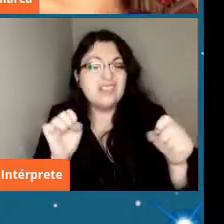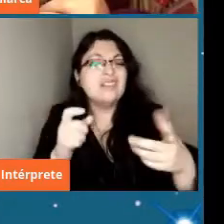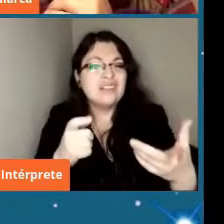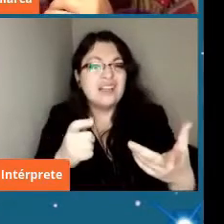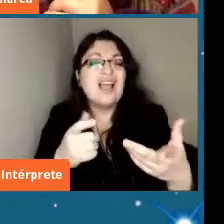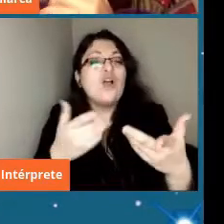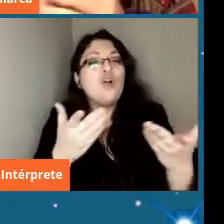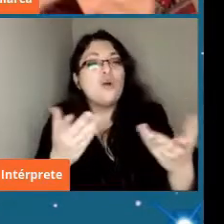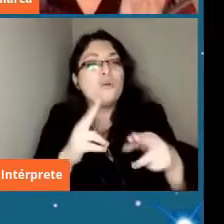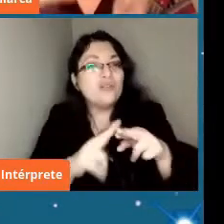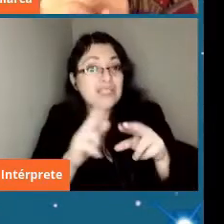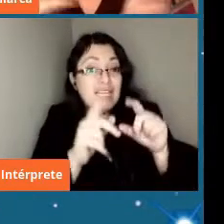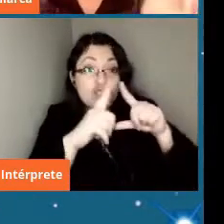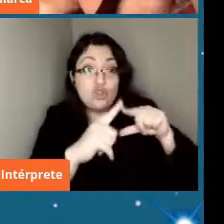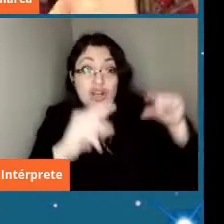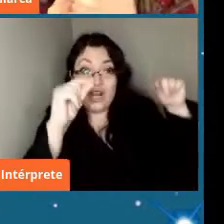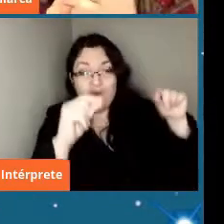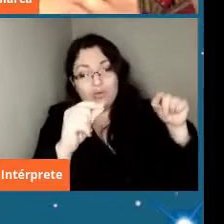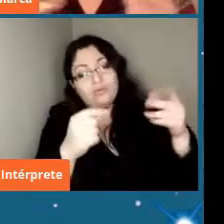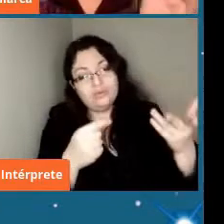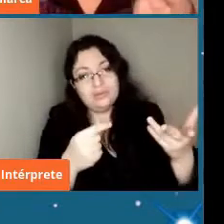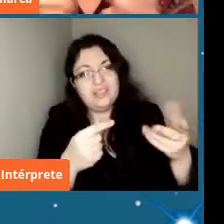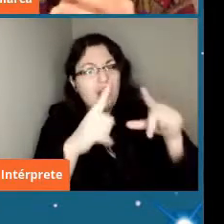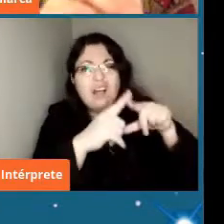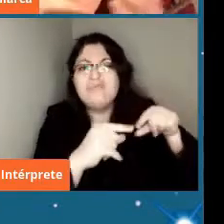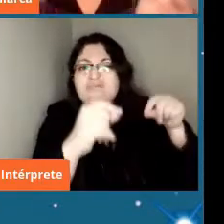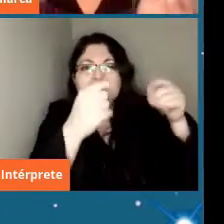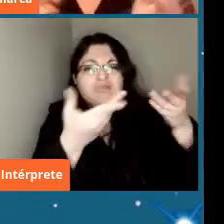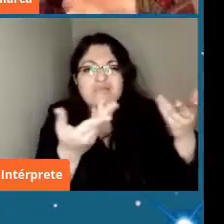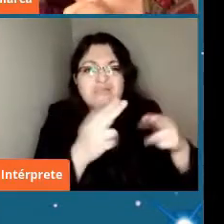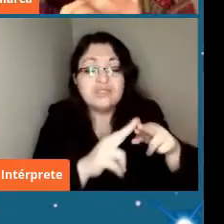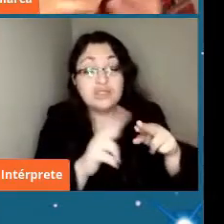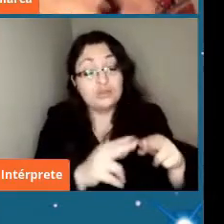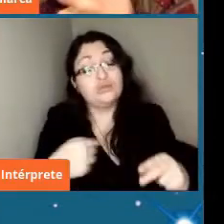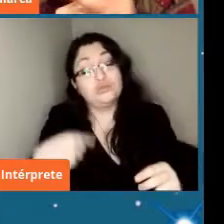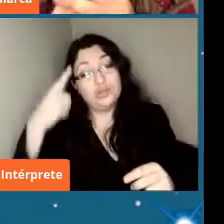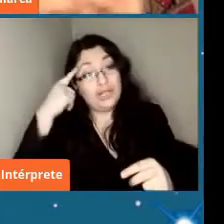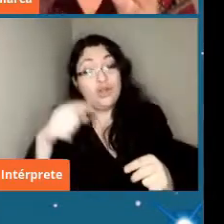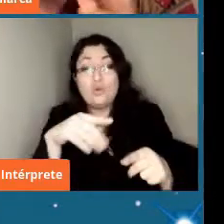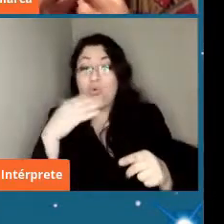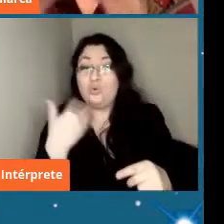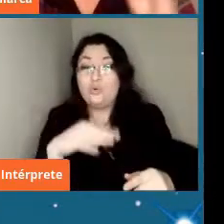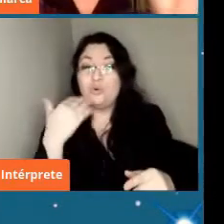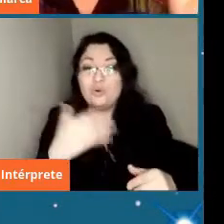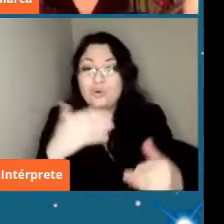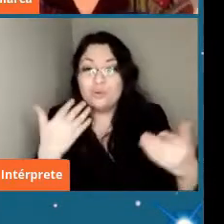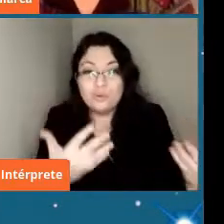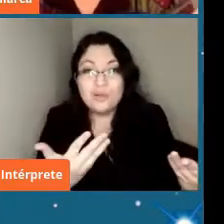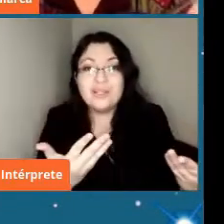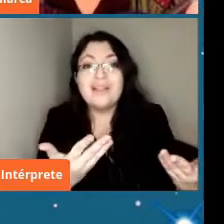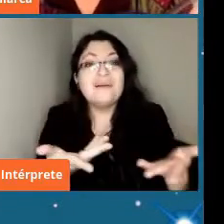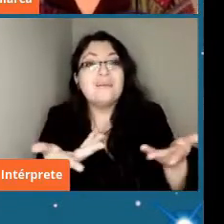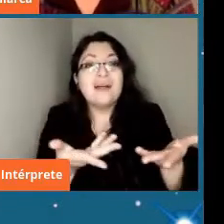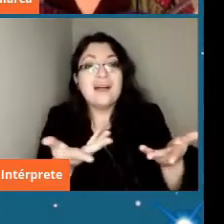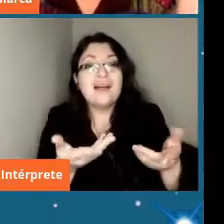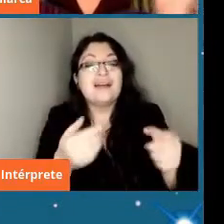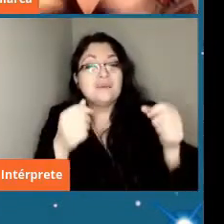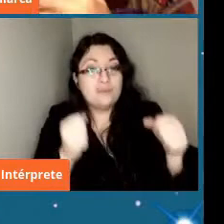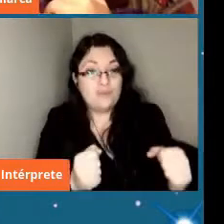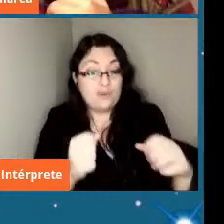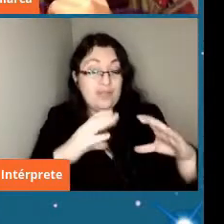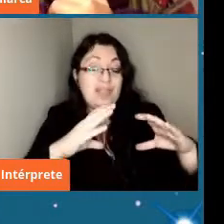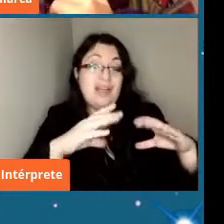de la luna en el caso de la tierra que fue un evento yo diría que vital para la generación de condiciones que